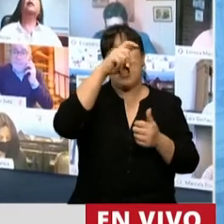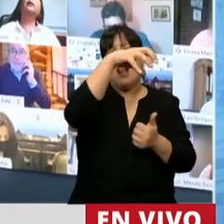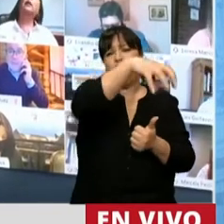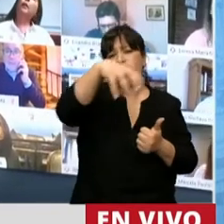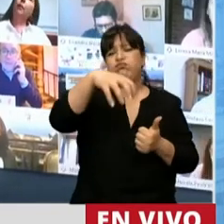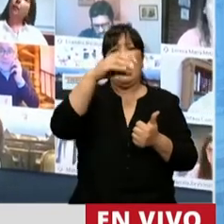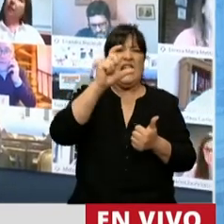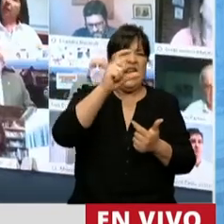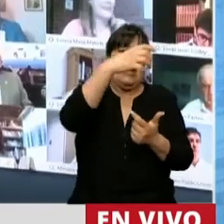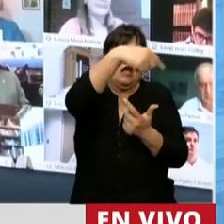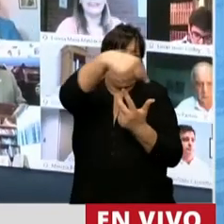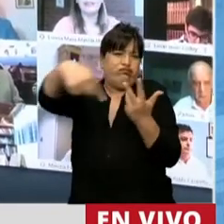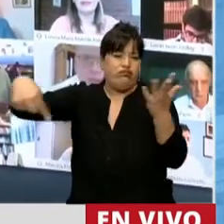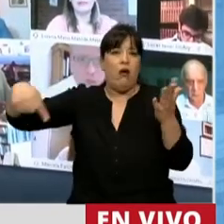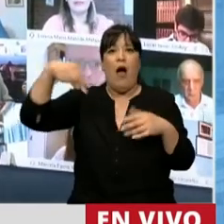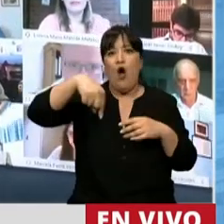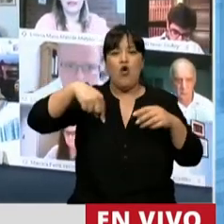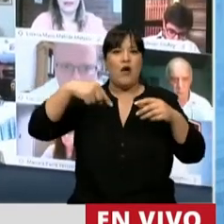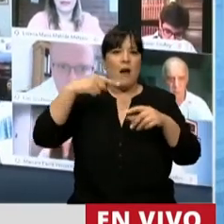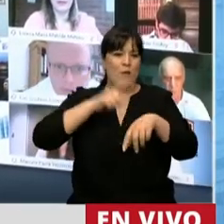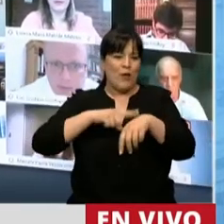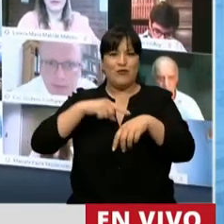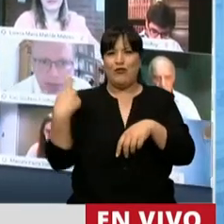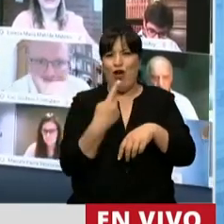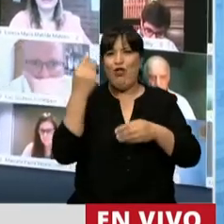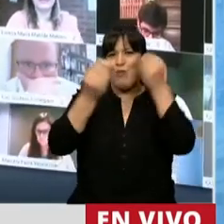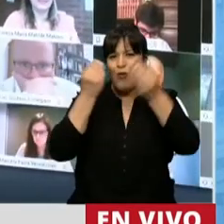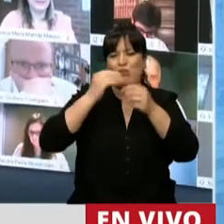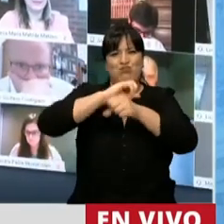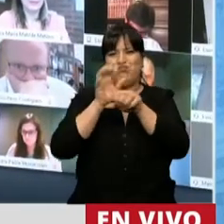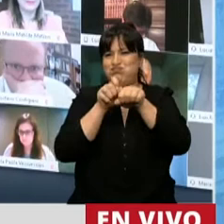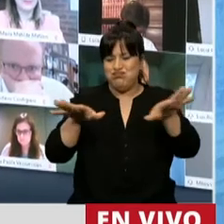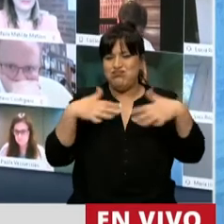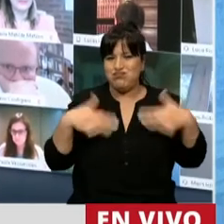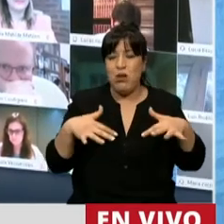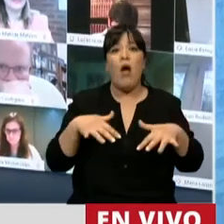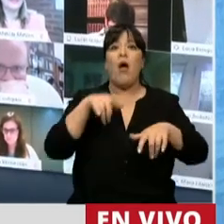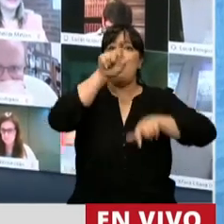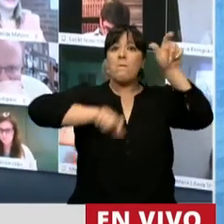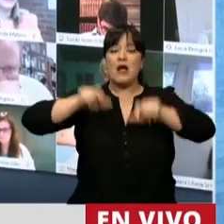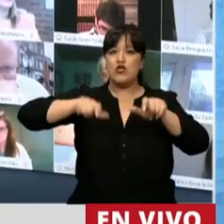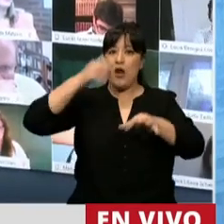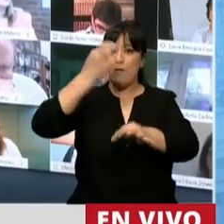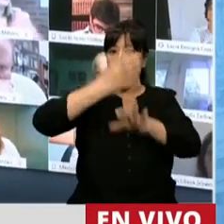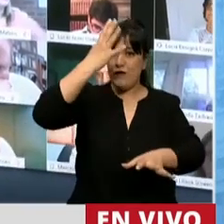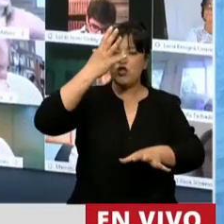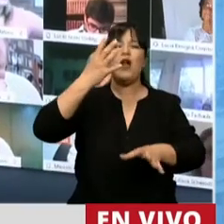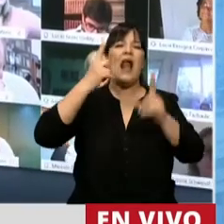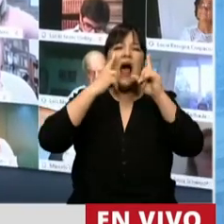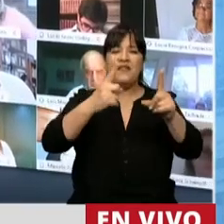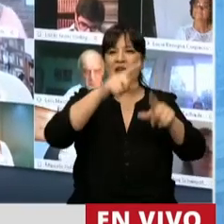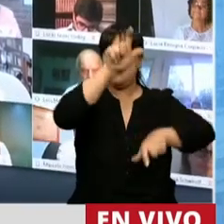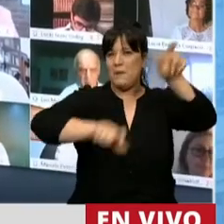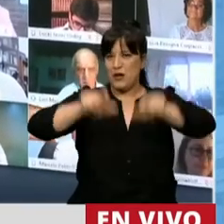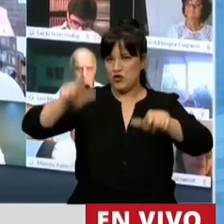en boga en este año pandémico y que tanto nos preocupan a todos, son gente capacitada que atiende a gente de necesidades de salud.